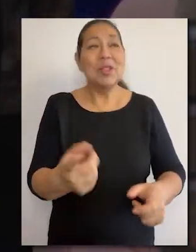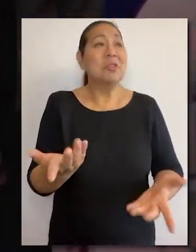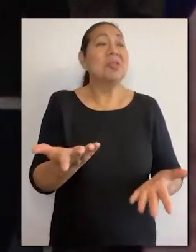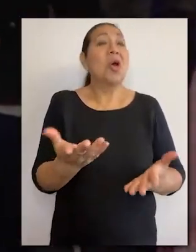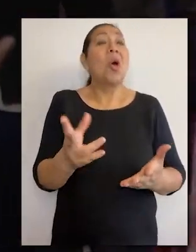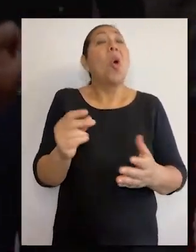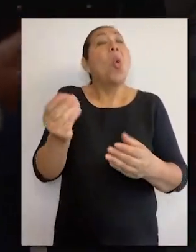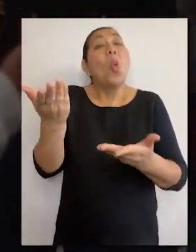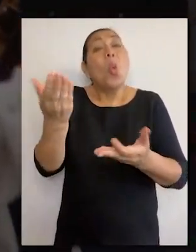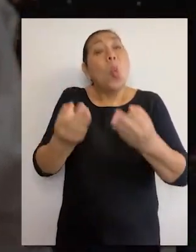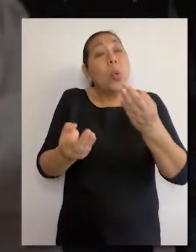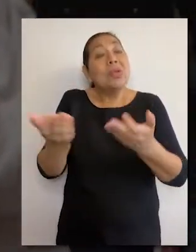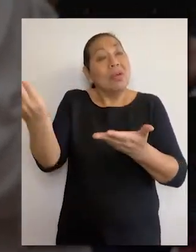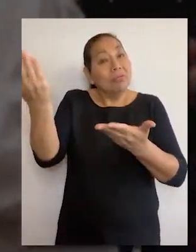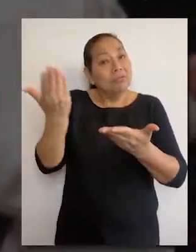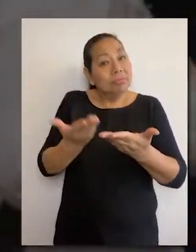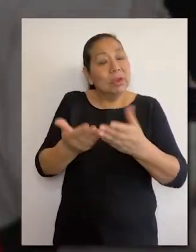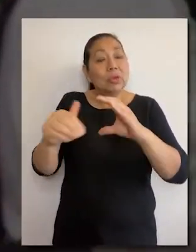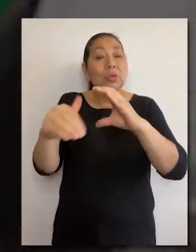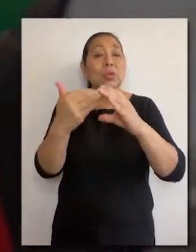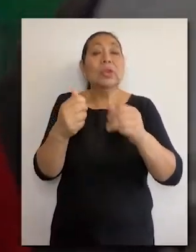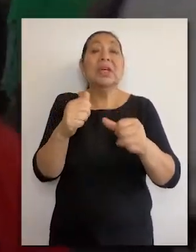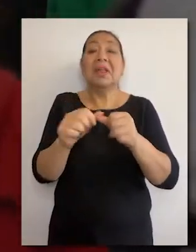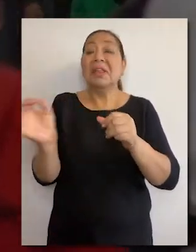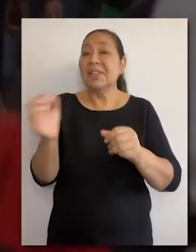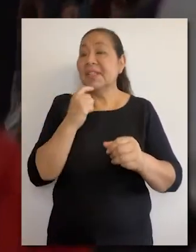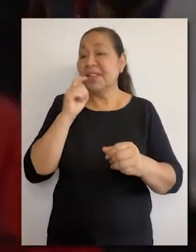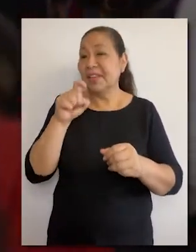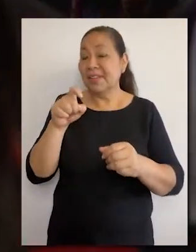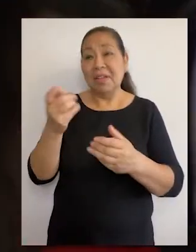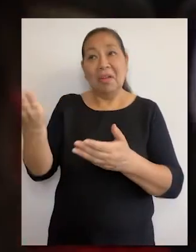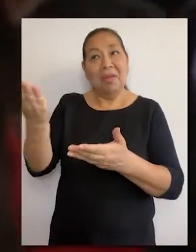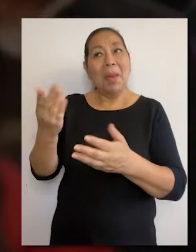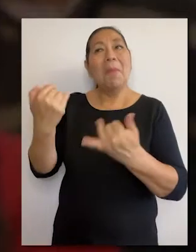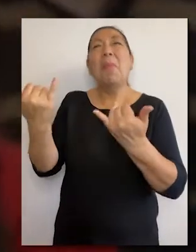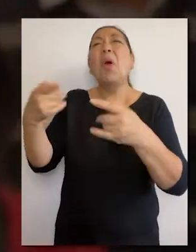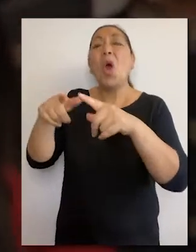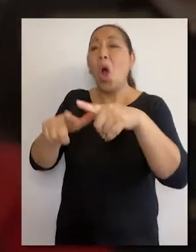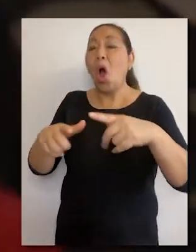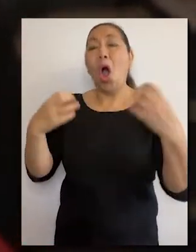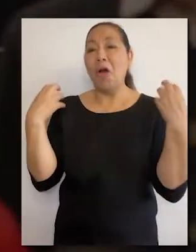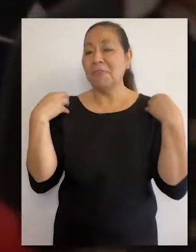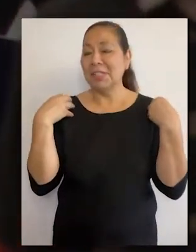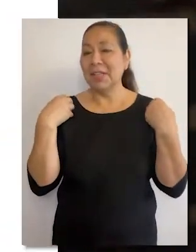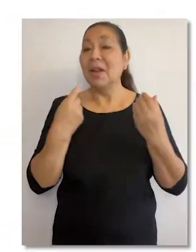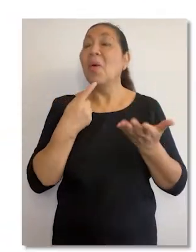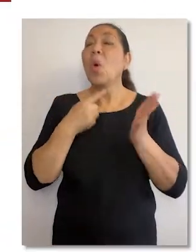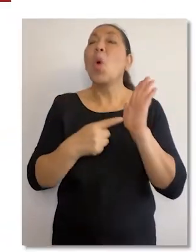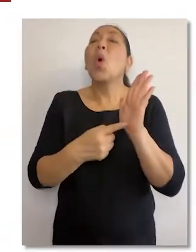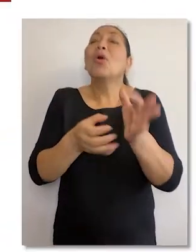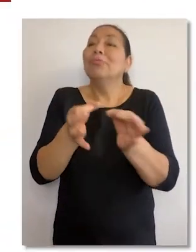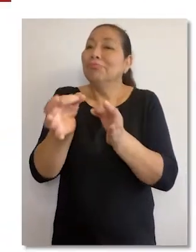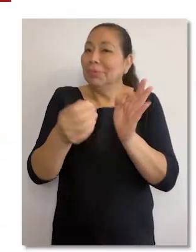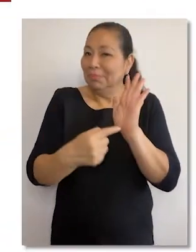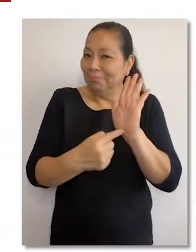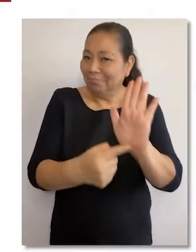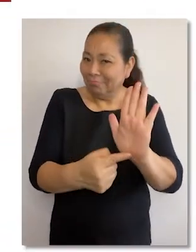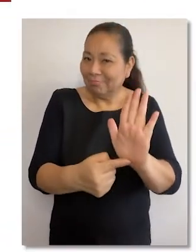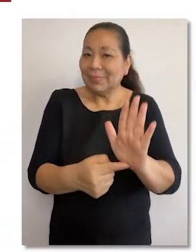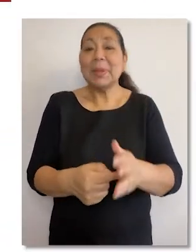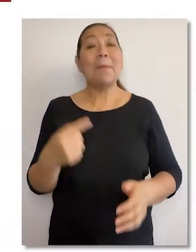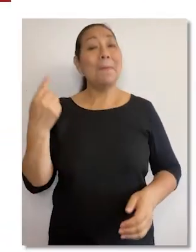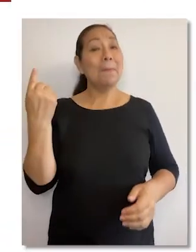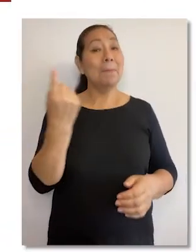ciudadano, sea o no litigante, pueda acceder a los expedientes sin necesidad de venir al TC. Aquí te mostramos